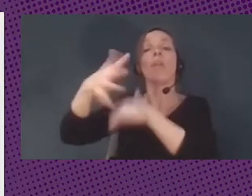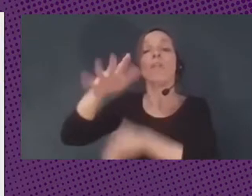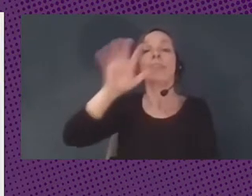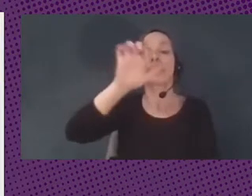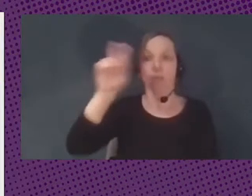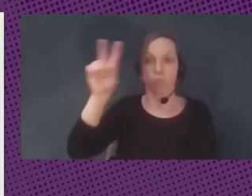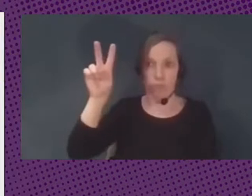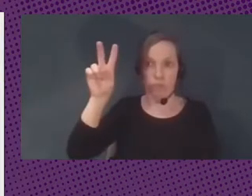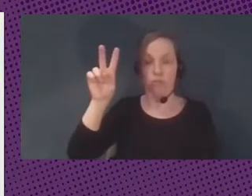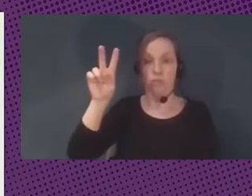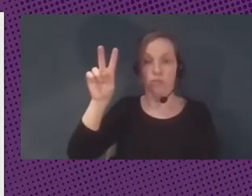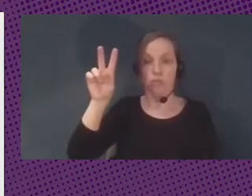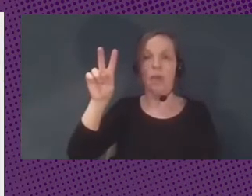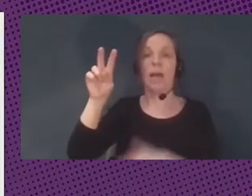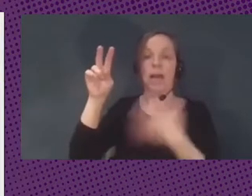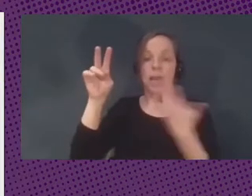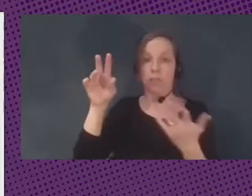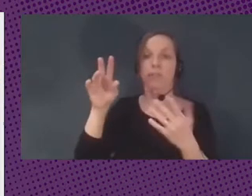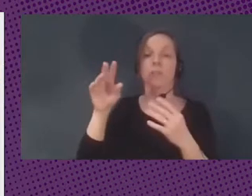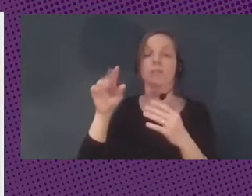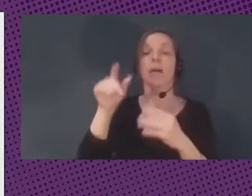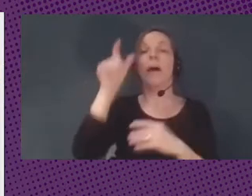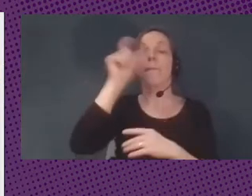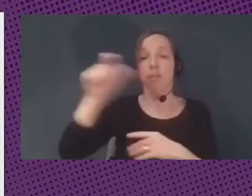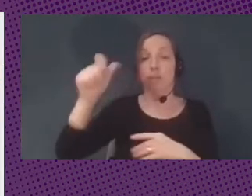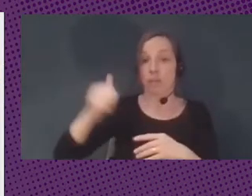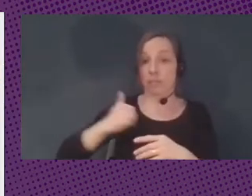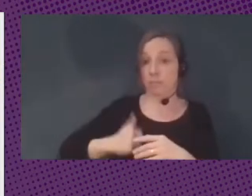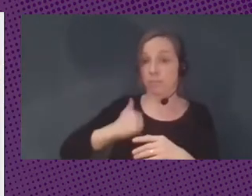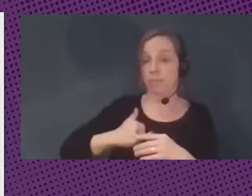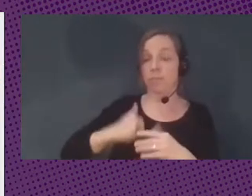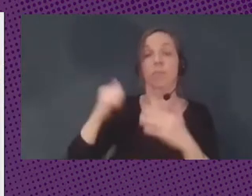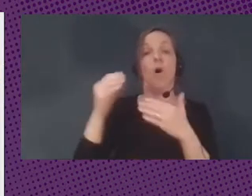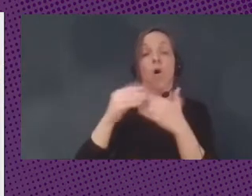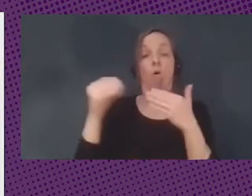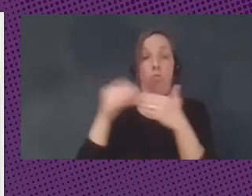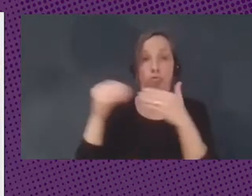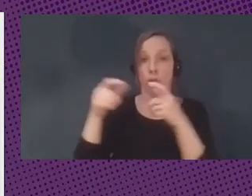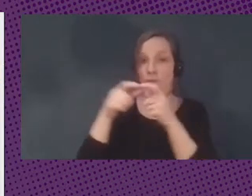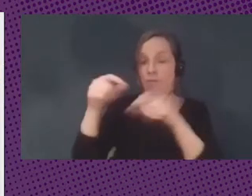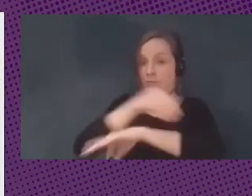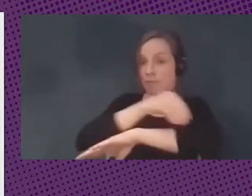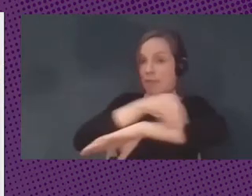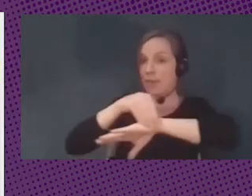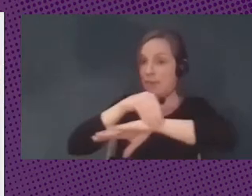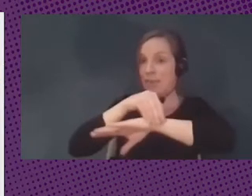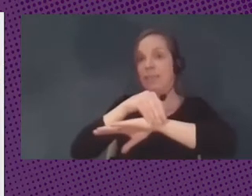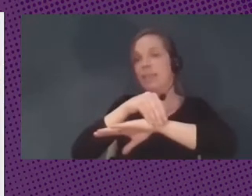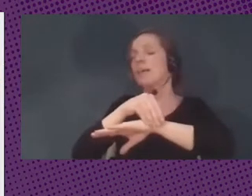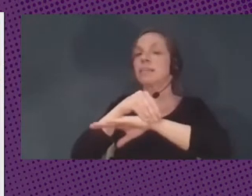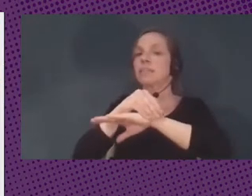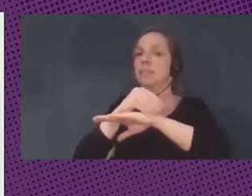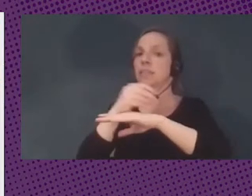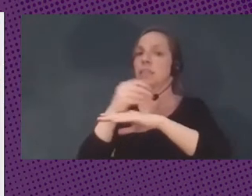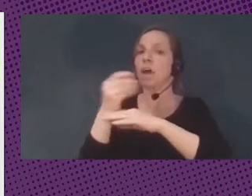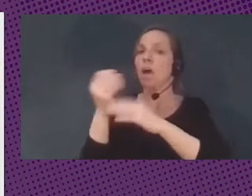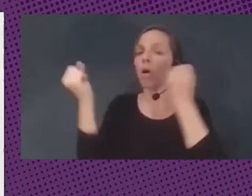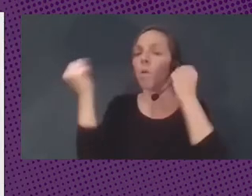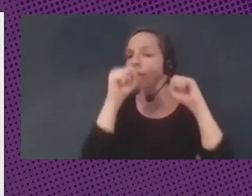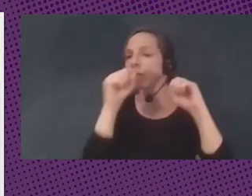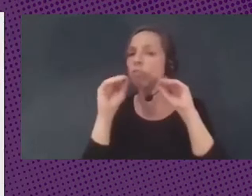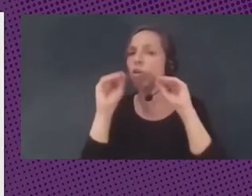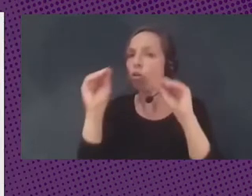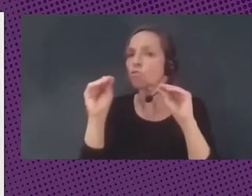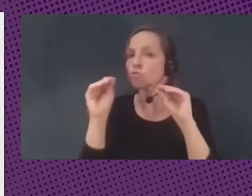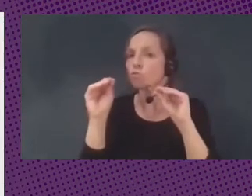decir el comportamiento de consumo de los usuarios de tarjetas de crédito y de débito canadienses estaba